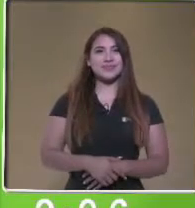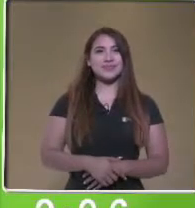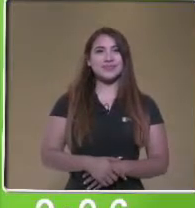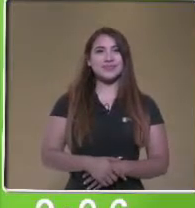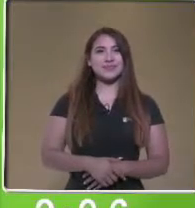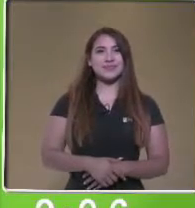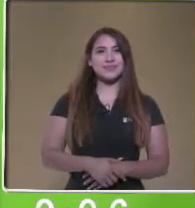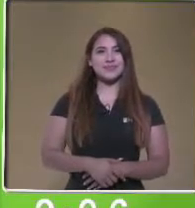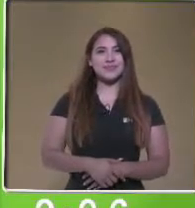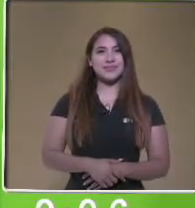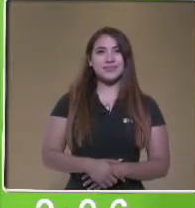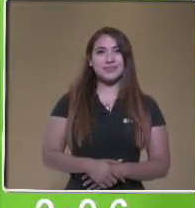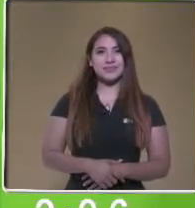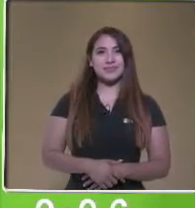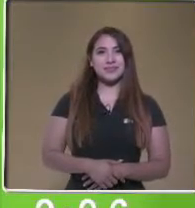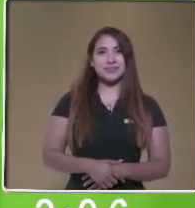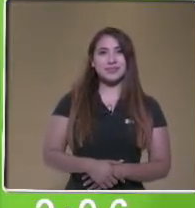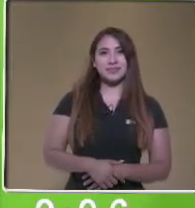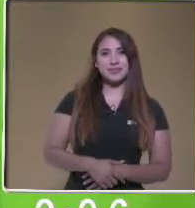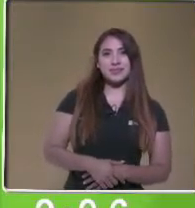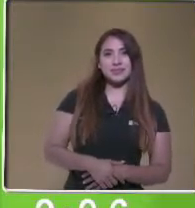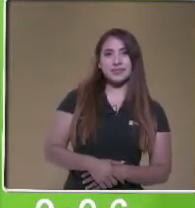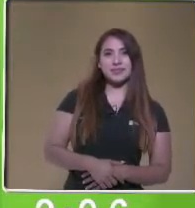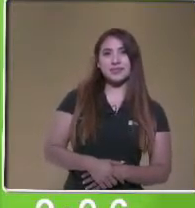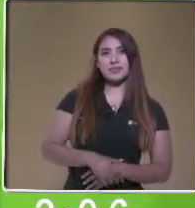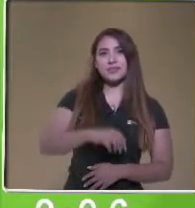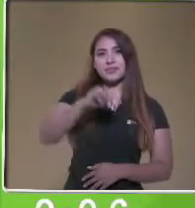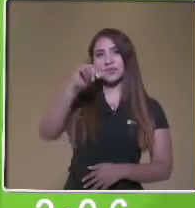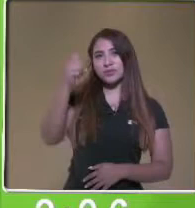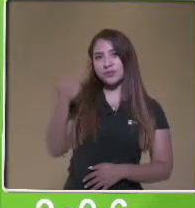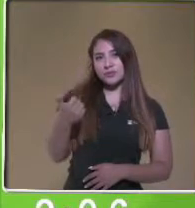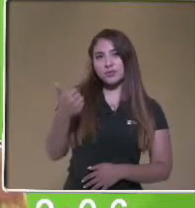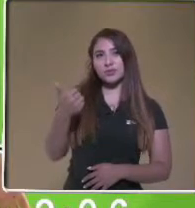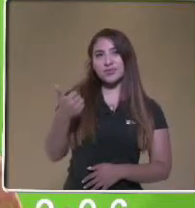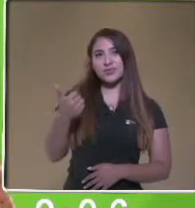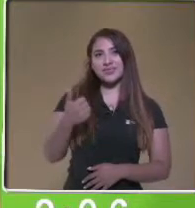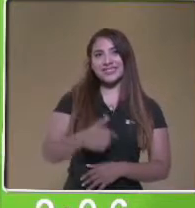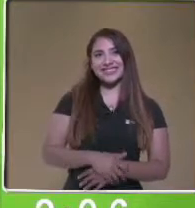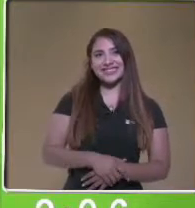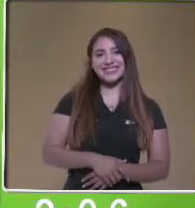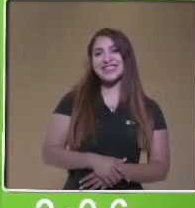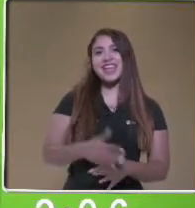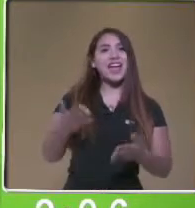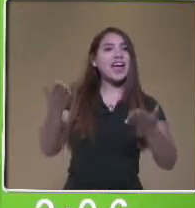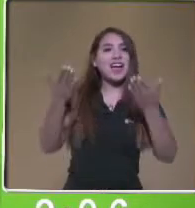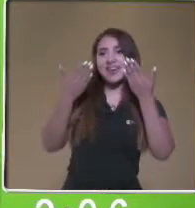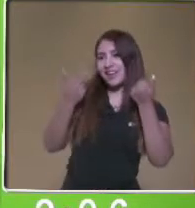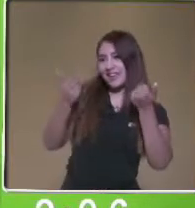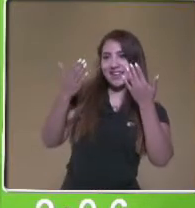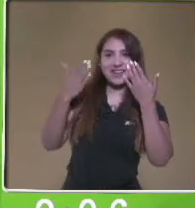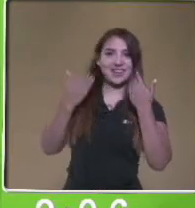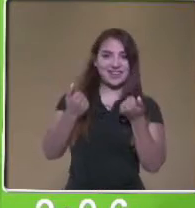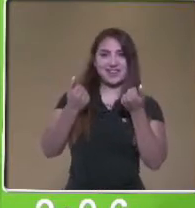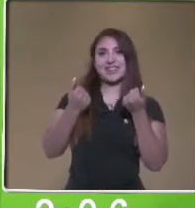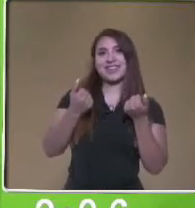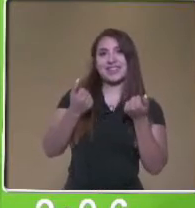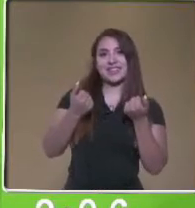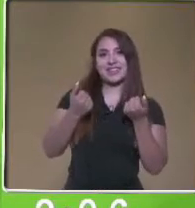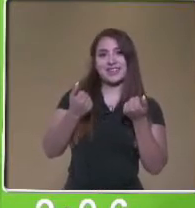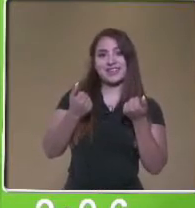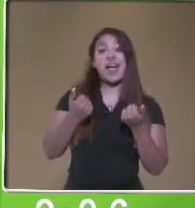Y el siguiente recurso natural que tenemos es, ya no hay recursos naturales, pero les quiero